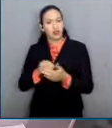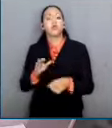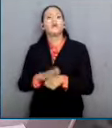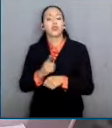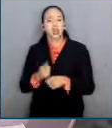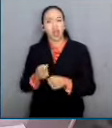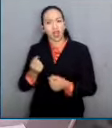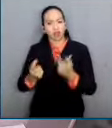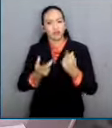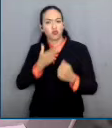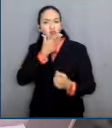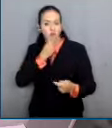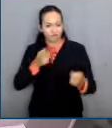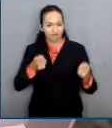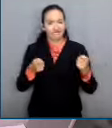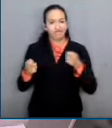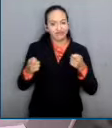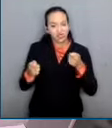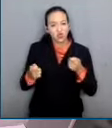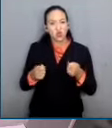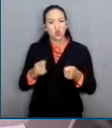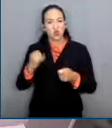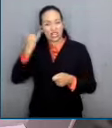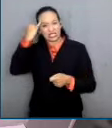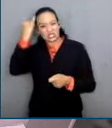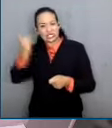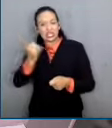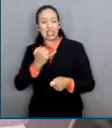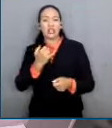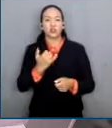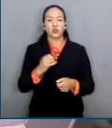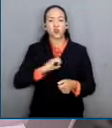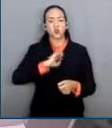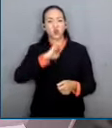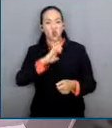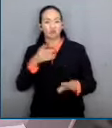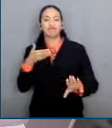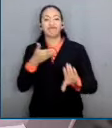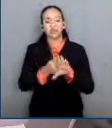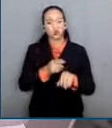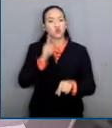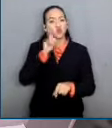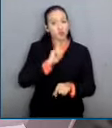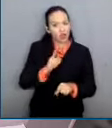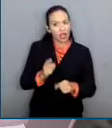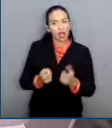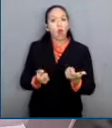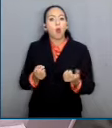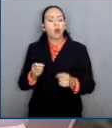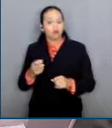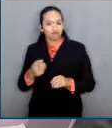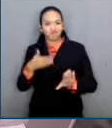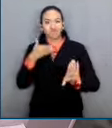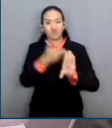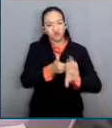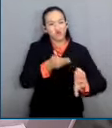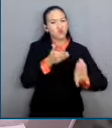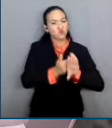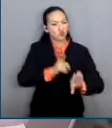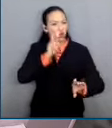misóginas, machistas, y racistas y elitistas además. Entonces eso todavía